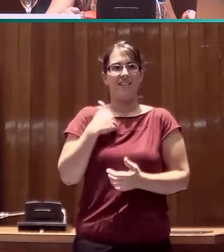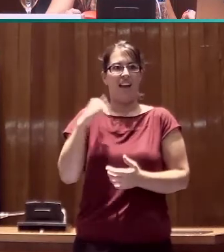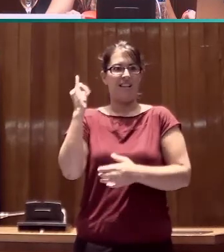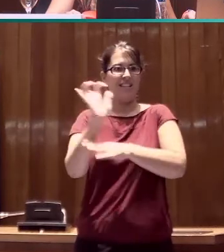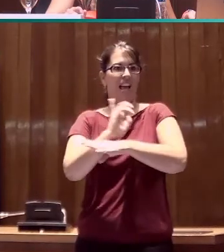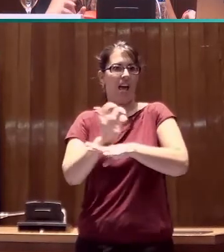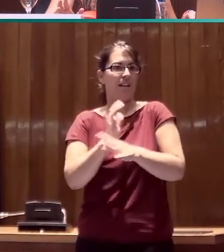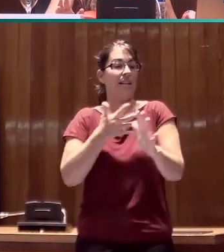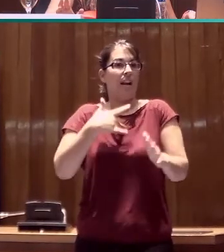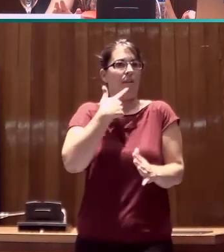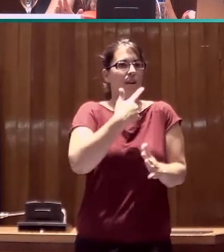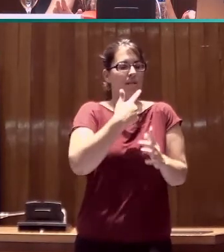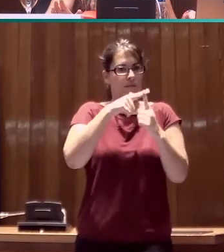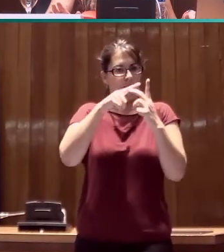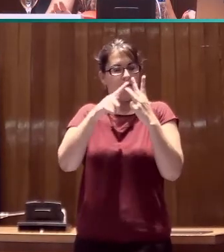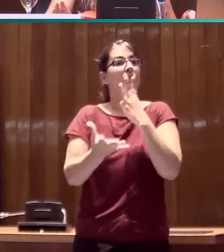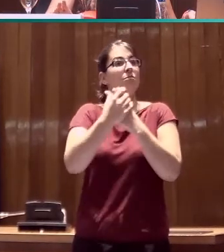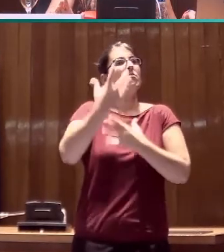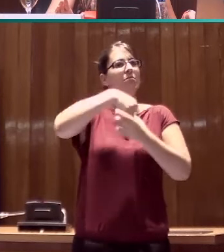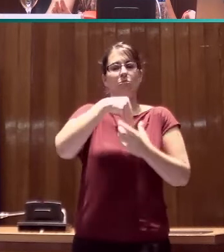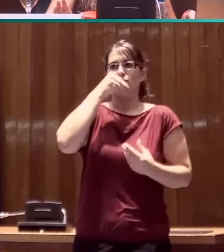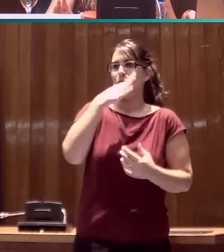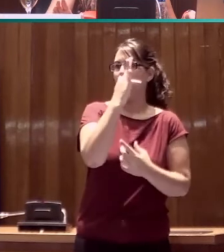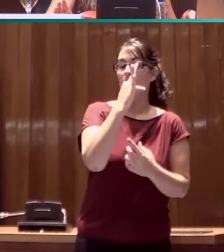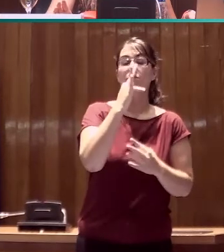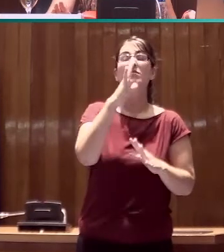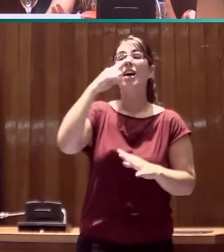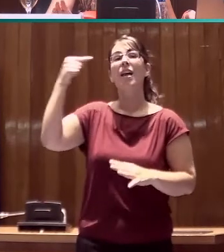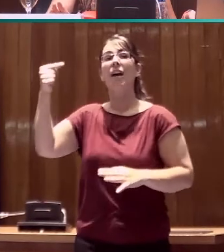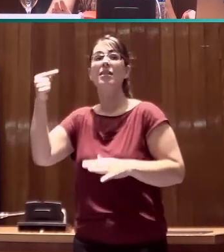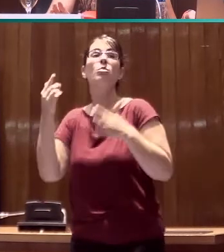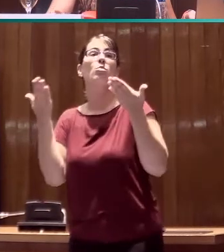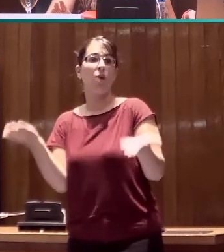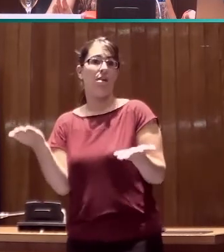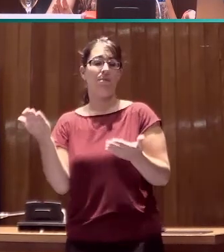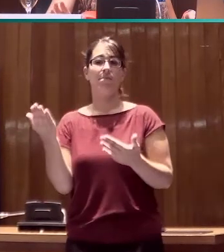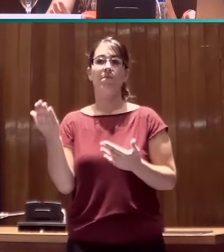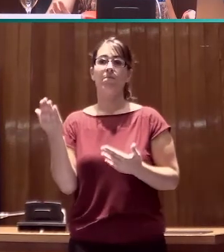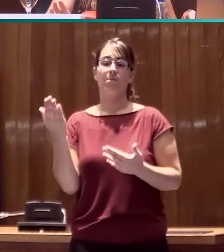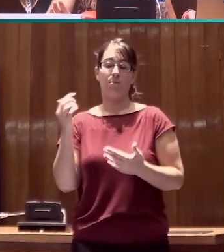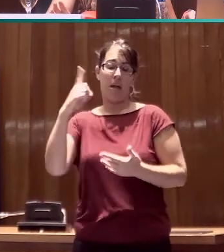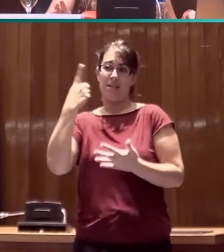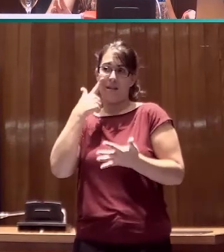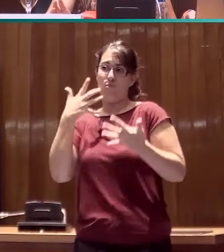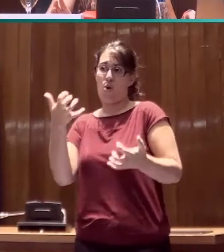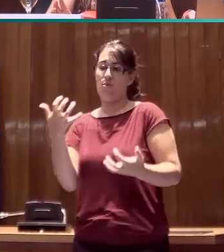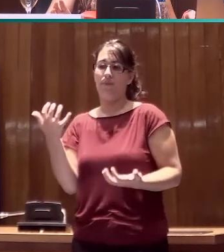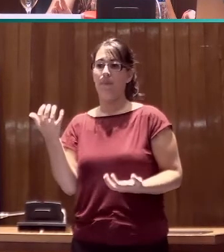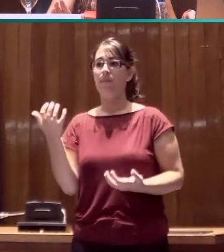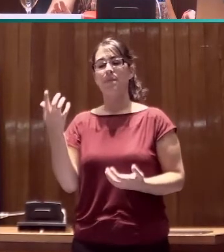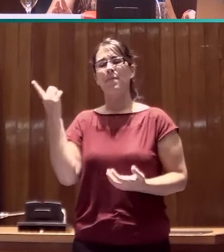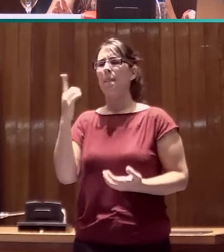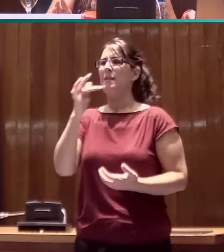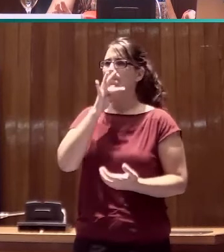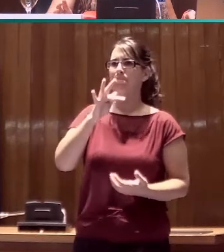SEAN. Tiene algunas desventajas. La primera, la más importante, es que no existe